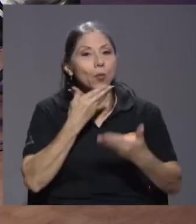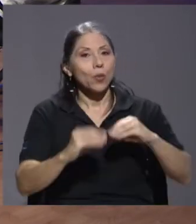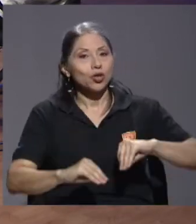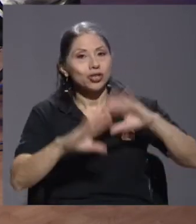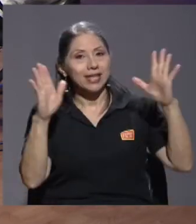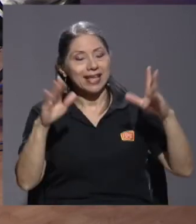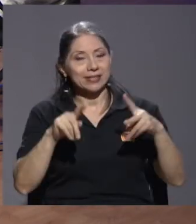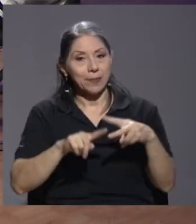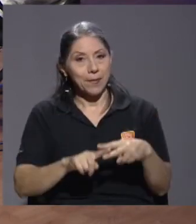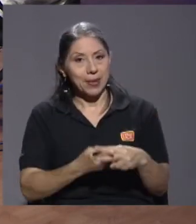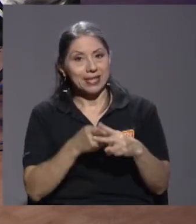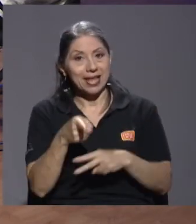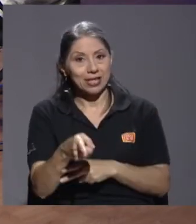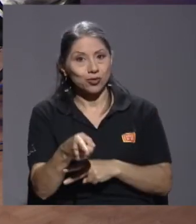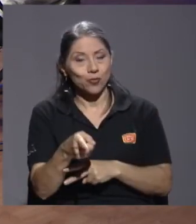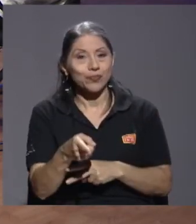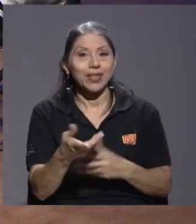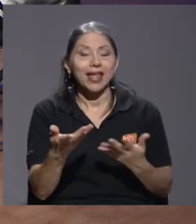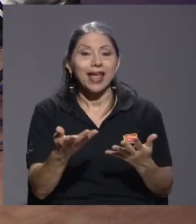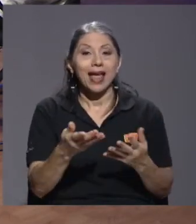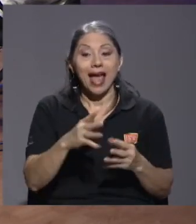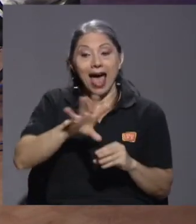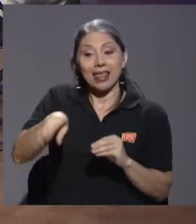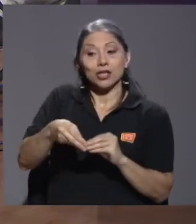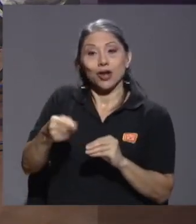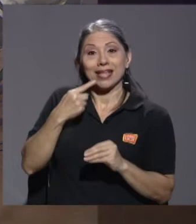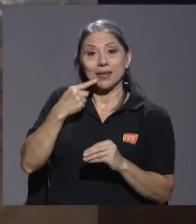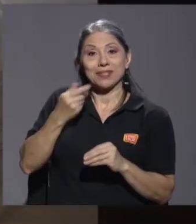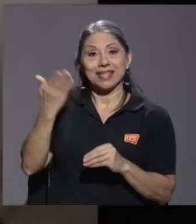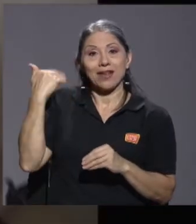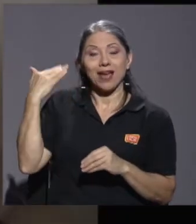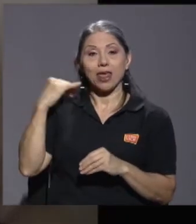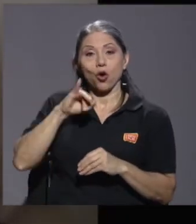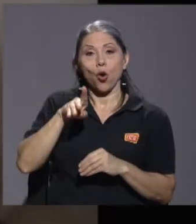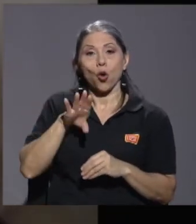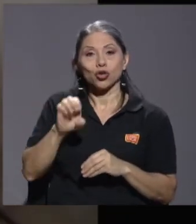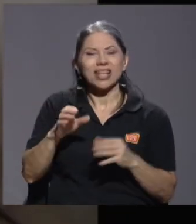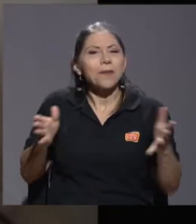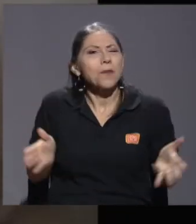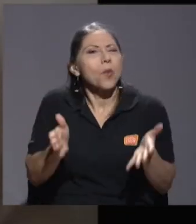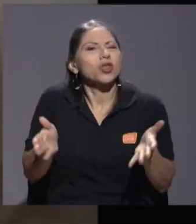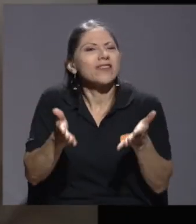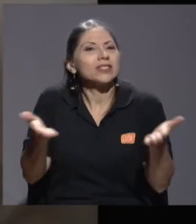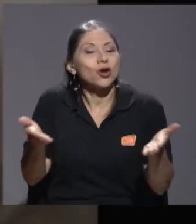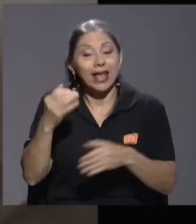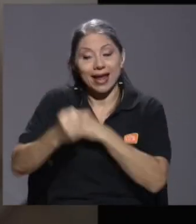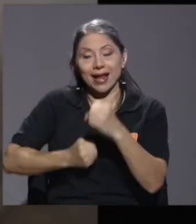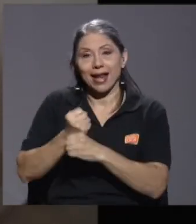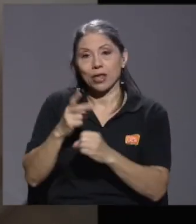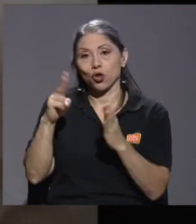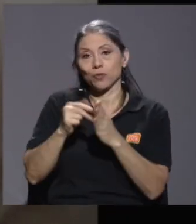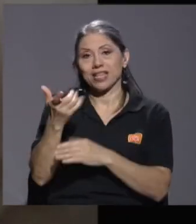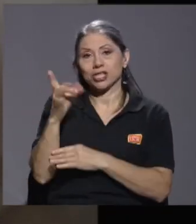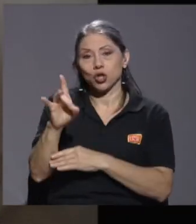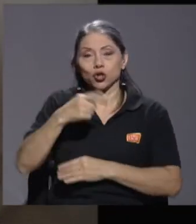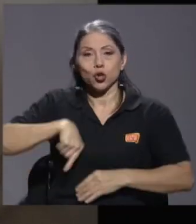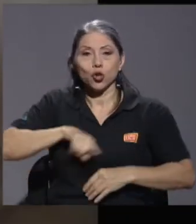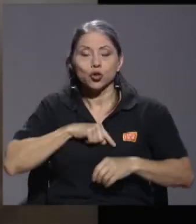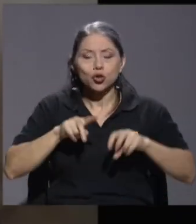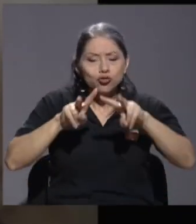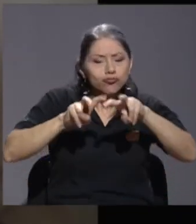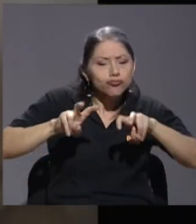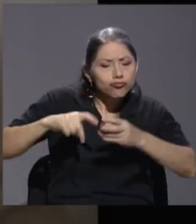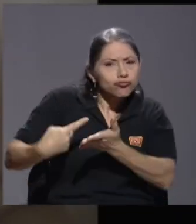la motivación adicional es a las que mencionaba Don José, está el hecho de que en el 2018 realizamos un análisis